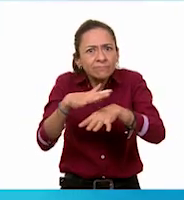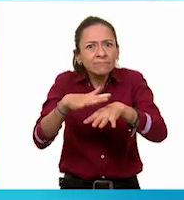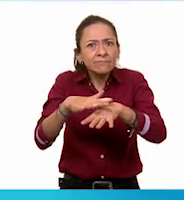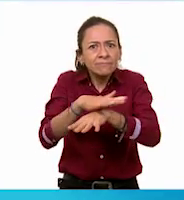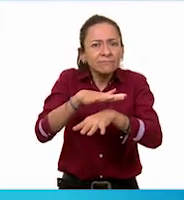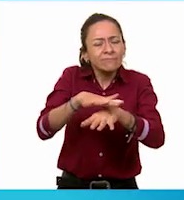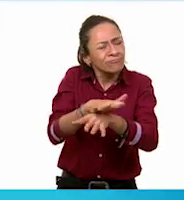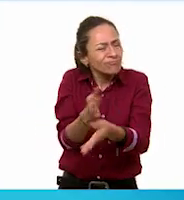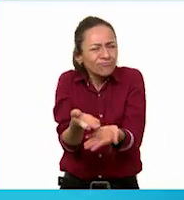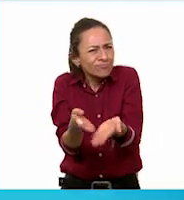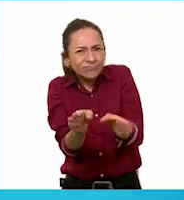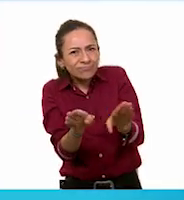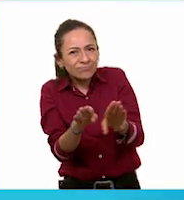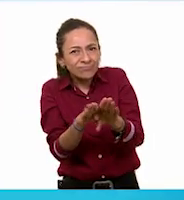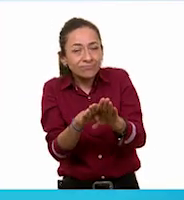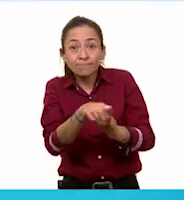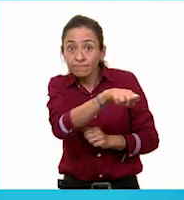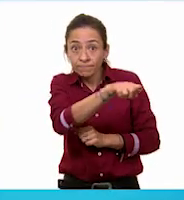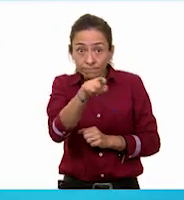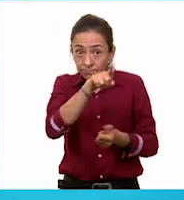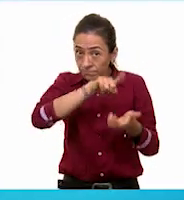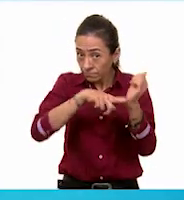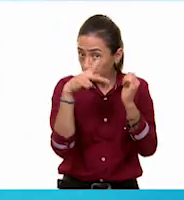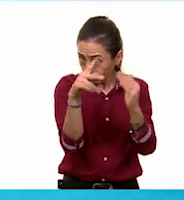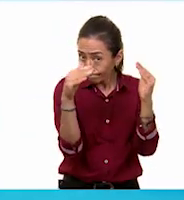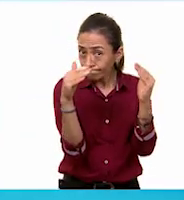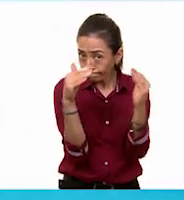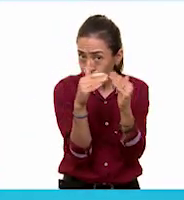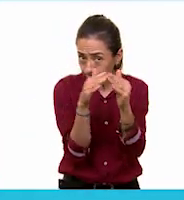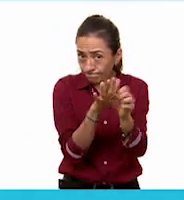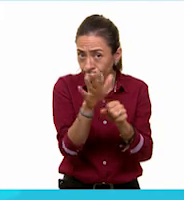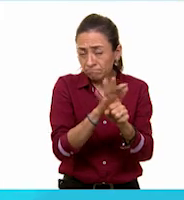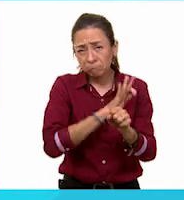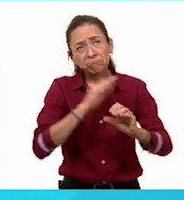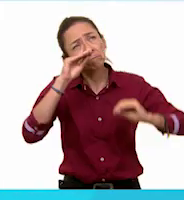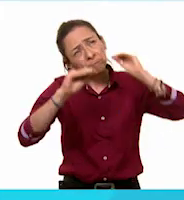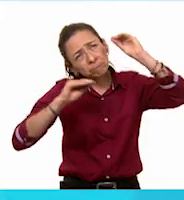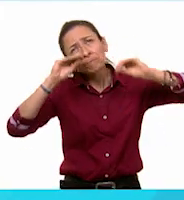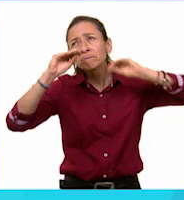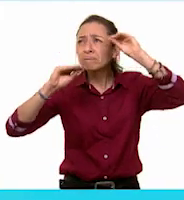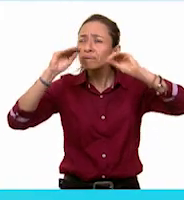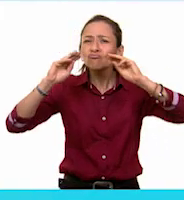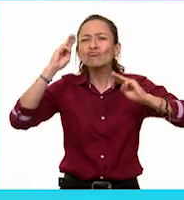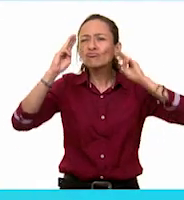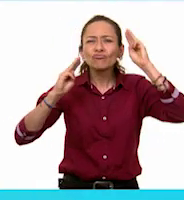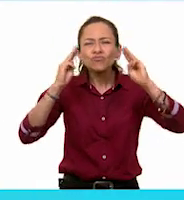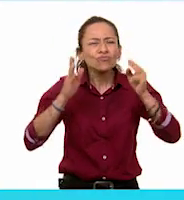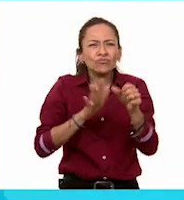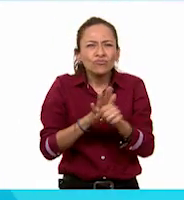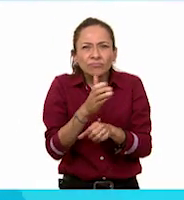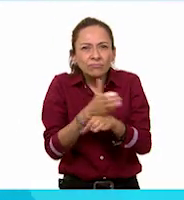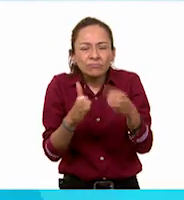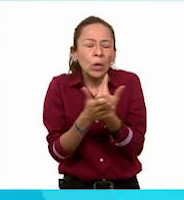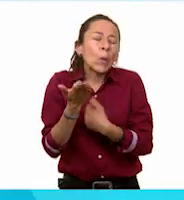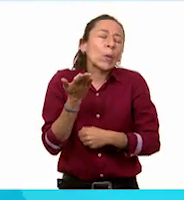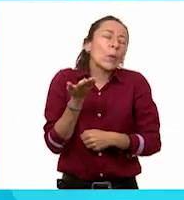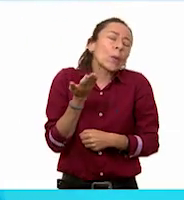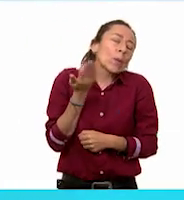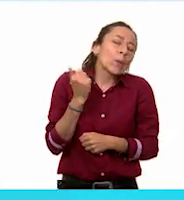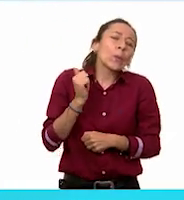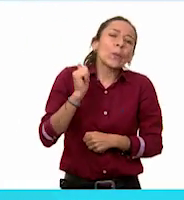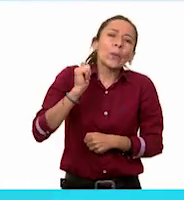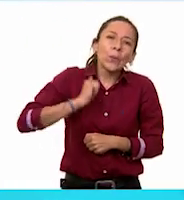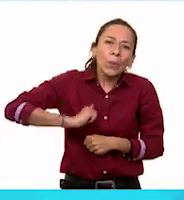pueden elaborar un museo en casa, con lo que ocupan objetos antiguos que pueden conseguir